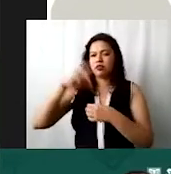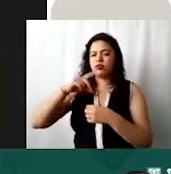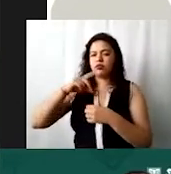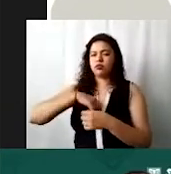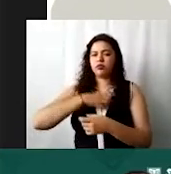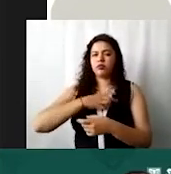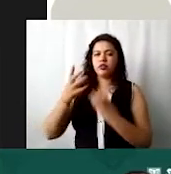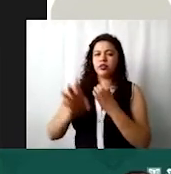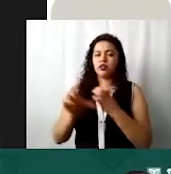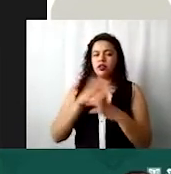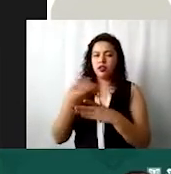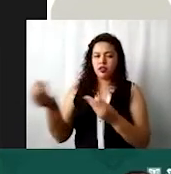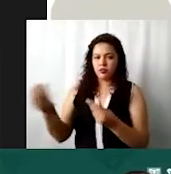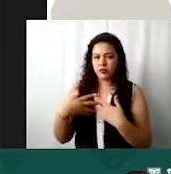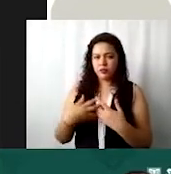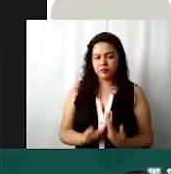especie